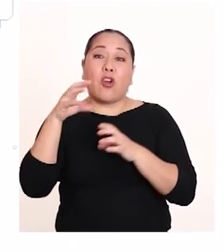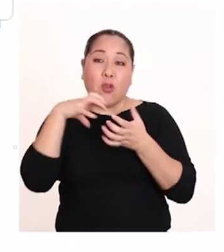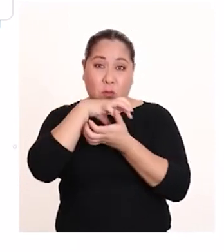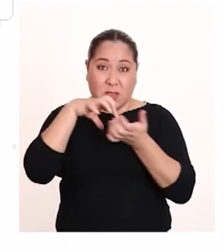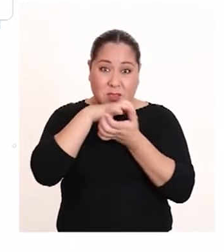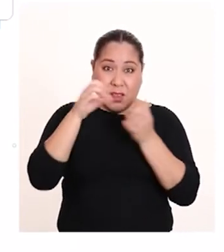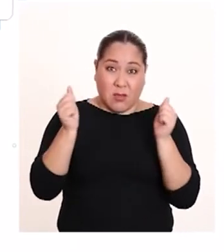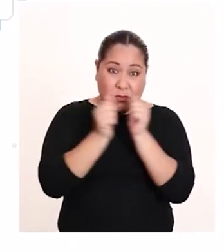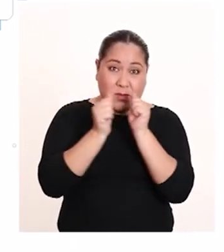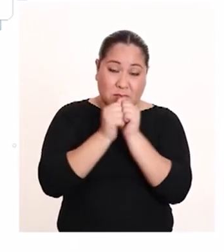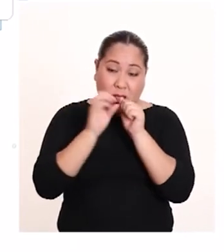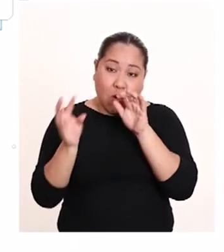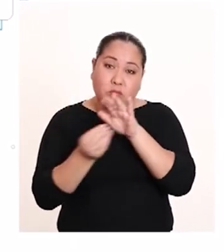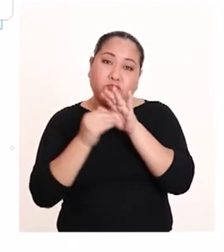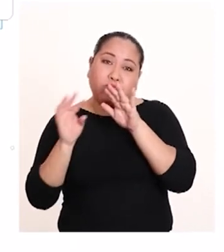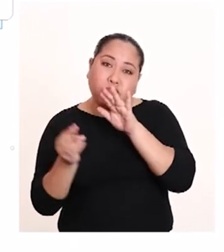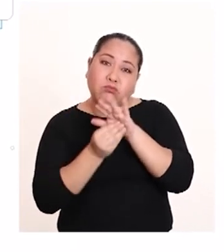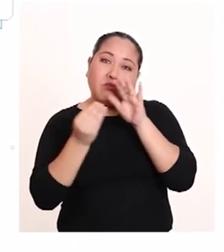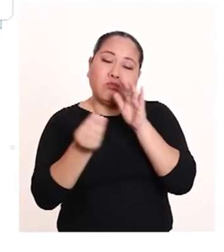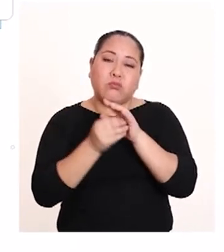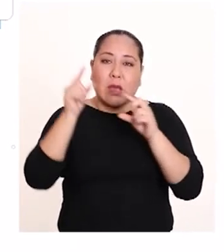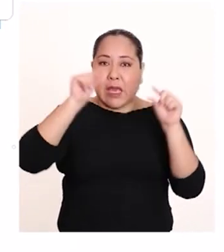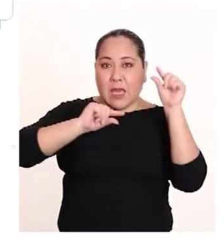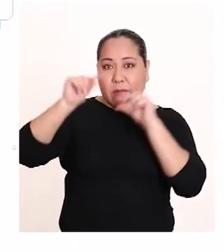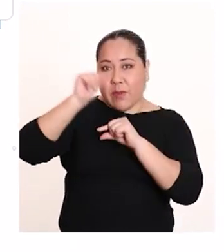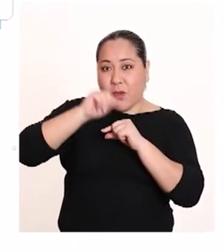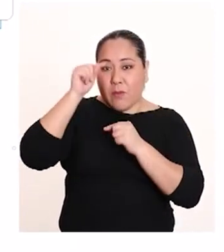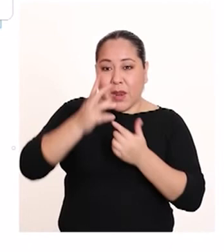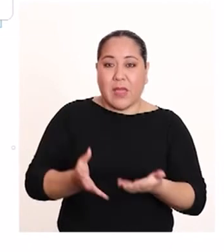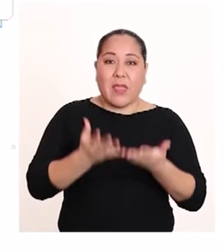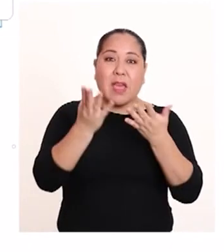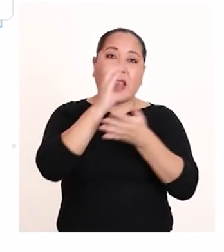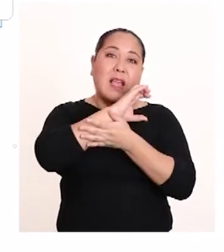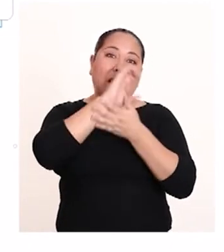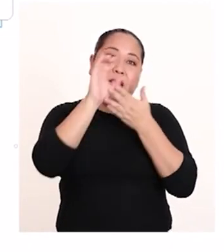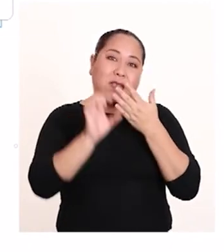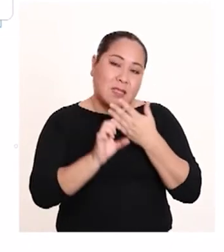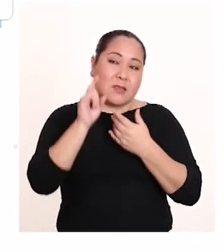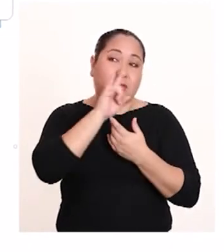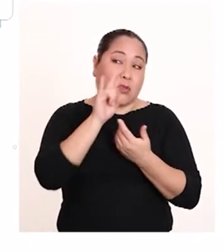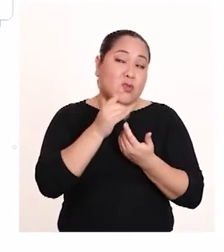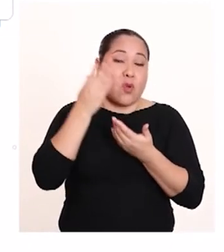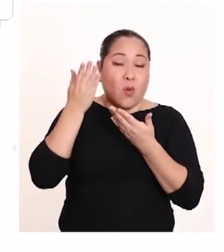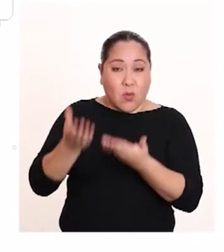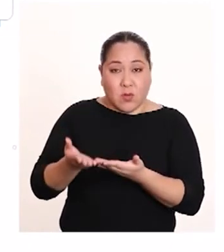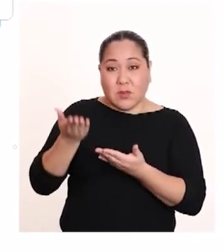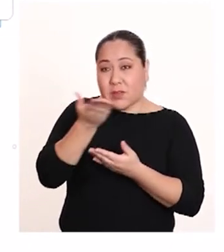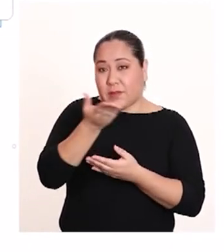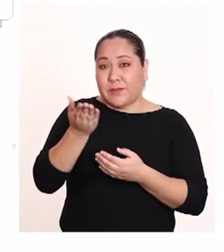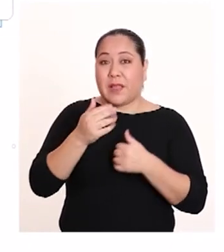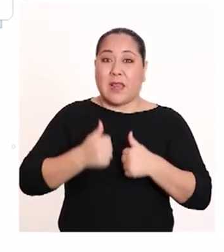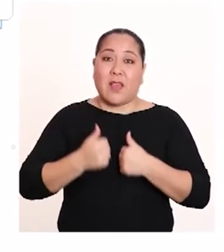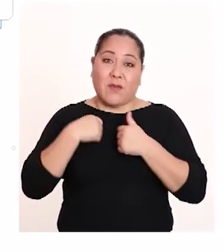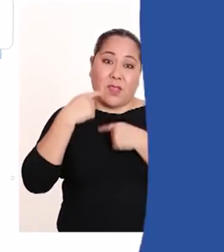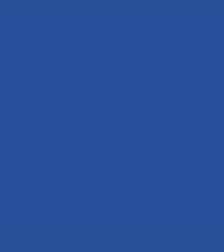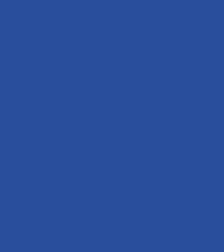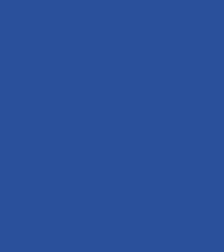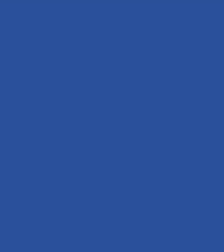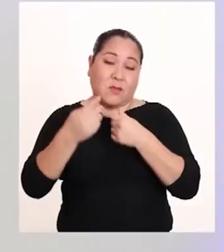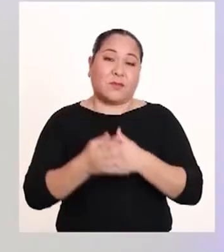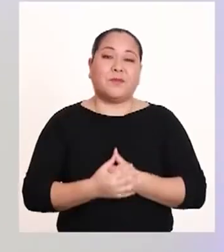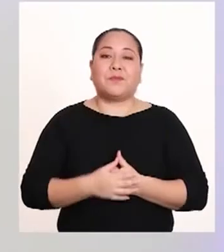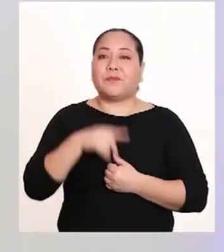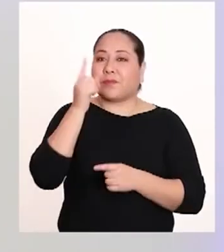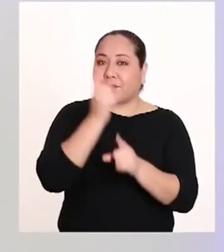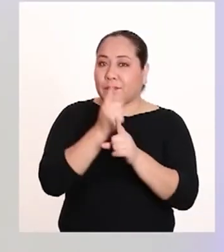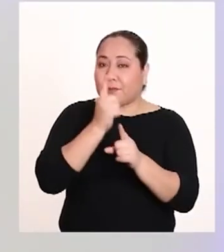a las cuales se les adicionan componentes químicos para darles las características tan útiles que estos tienen en la vida diaria.